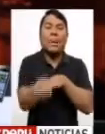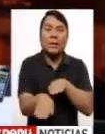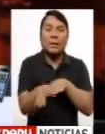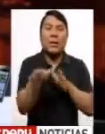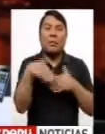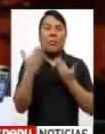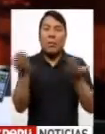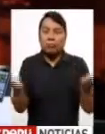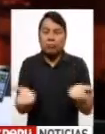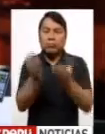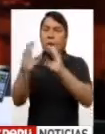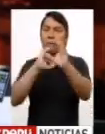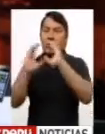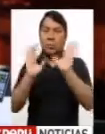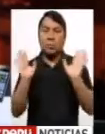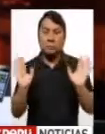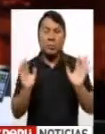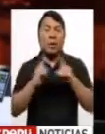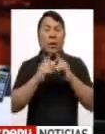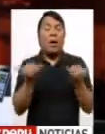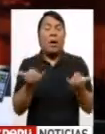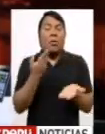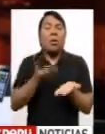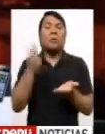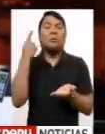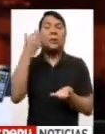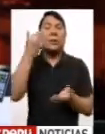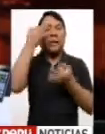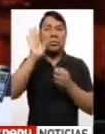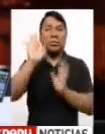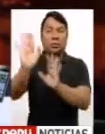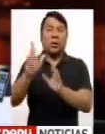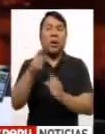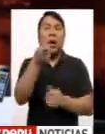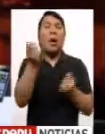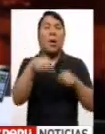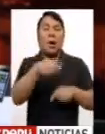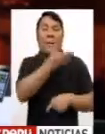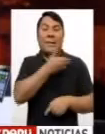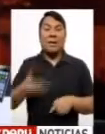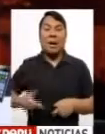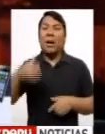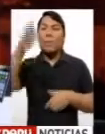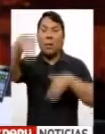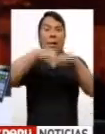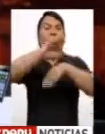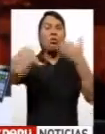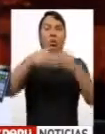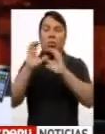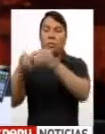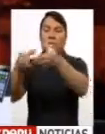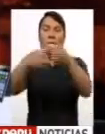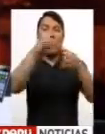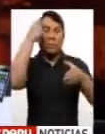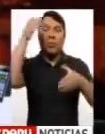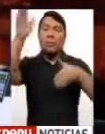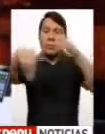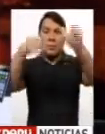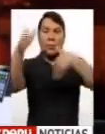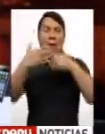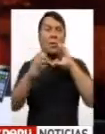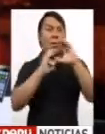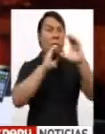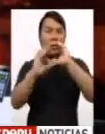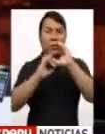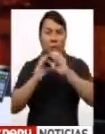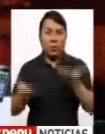de PP Causa, de apristas, de todos. Y por lo tanto, cuando él invoca a todas las fuerzas políticas, lo hace en función de esa atribución presidencial que